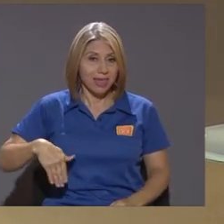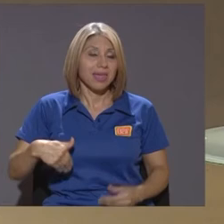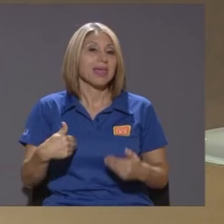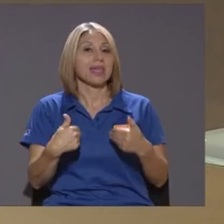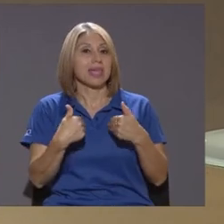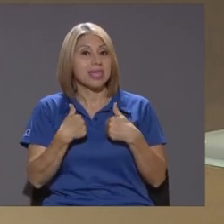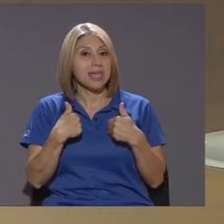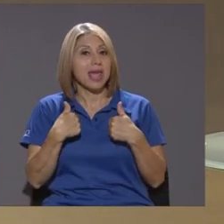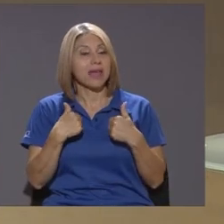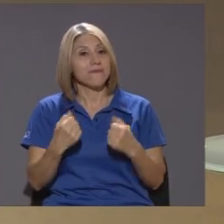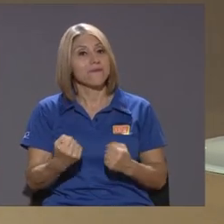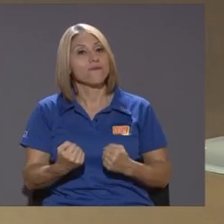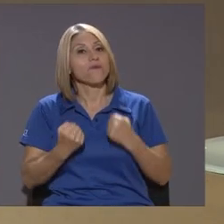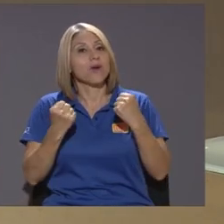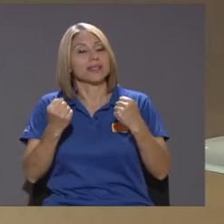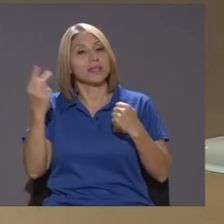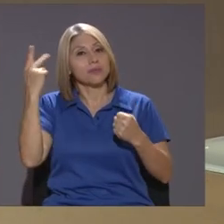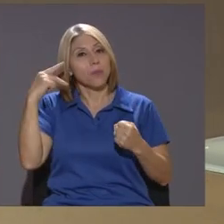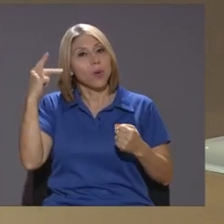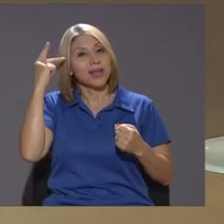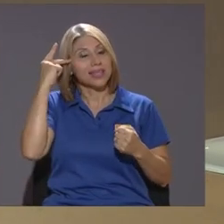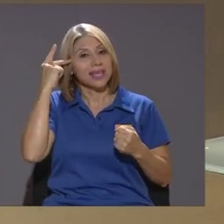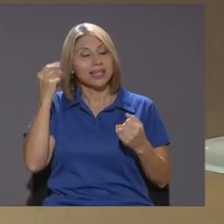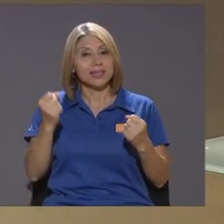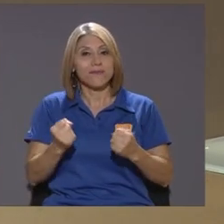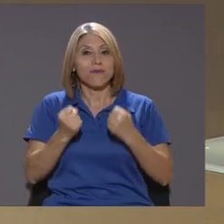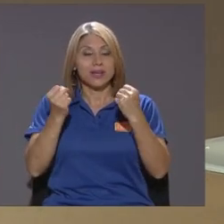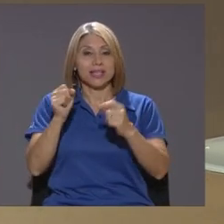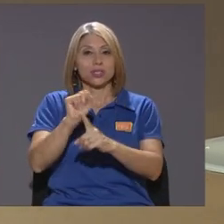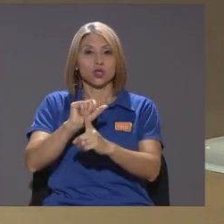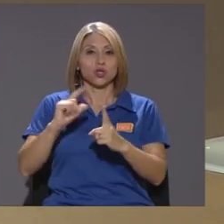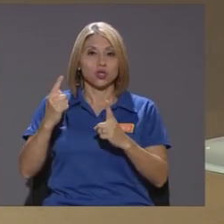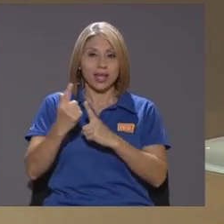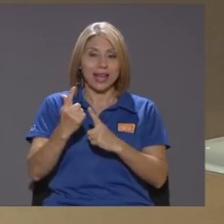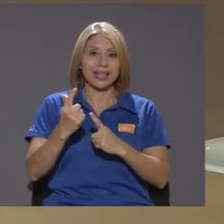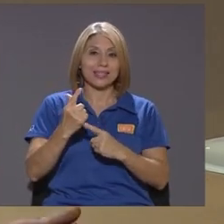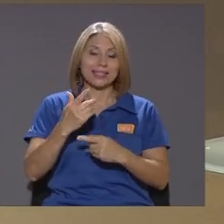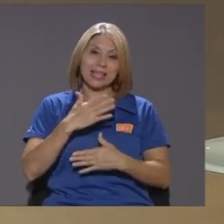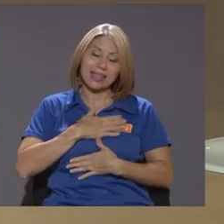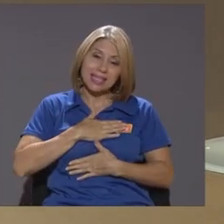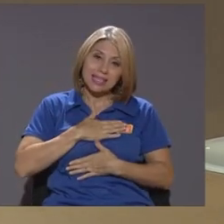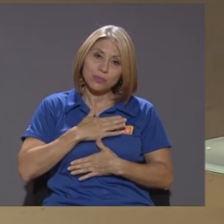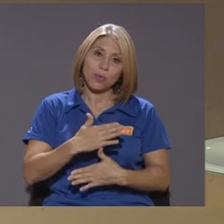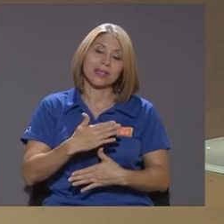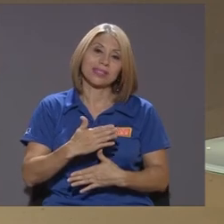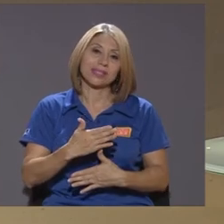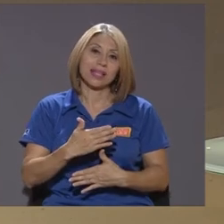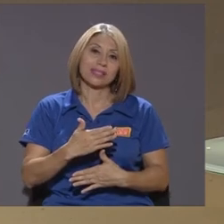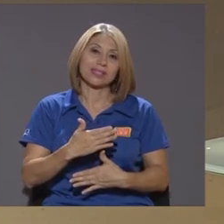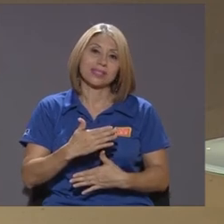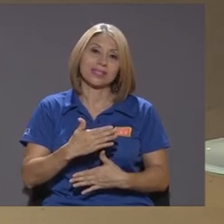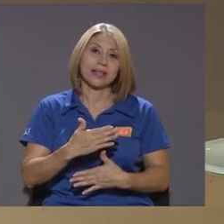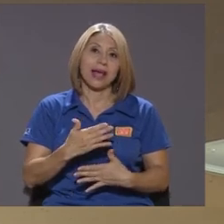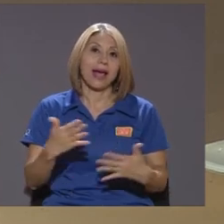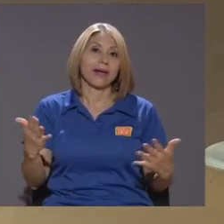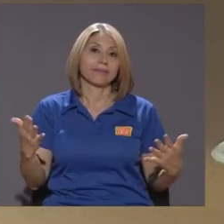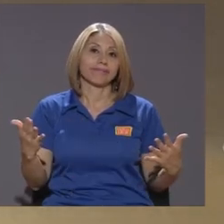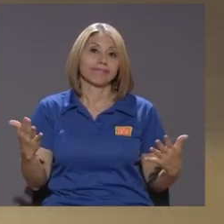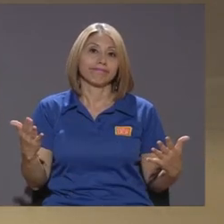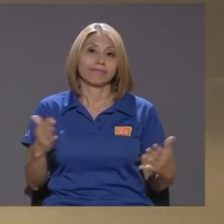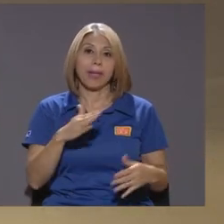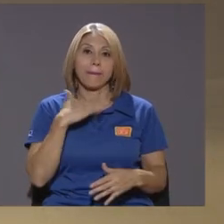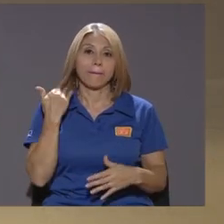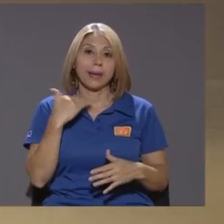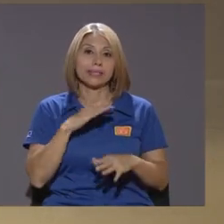políticas y sociales dispuestas a si me permiten esa palabra pasearse en olla leche